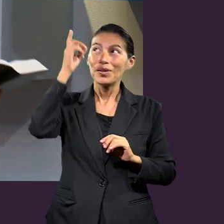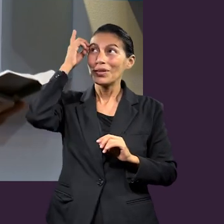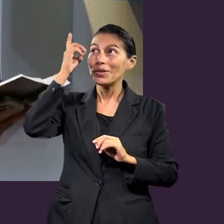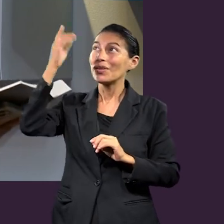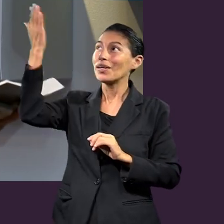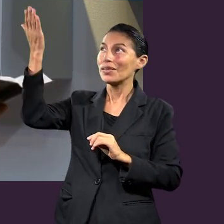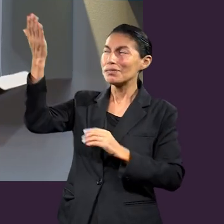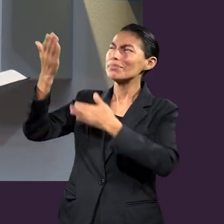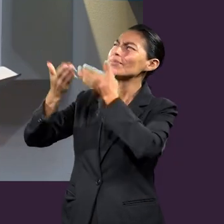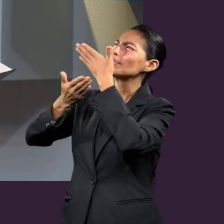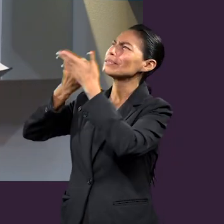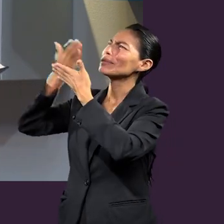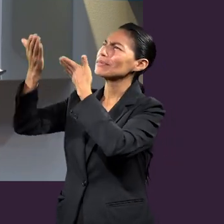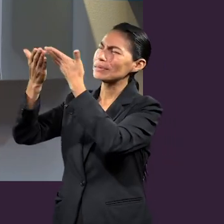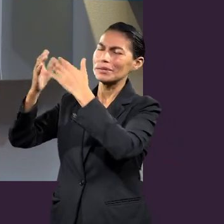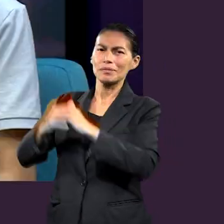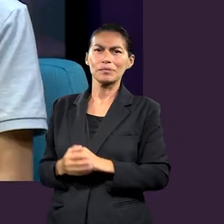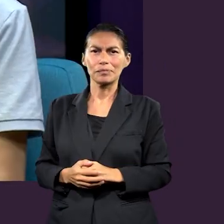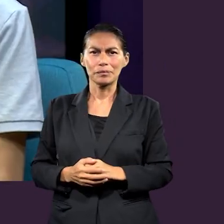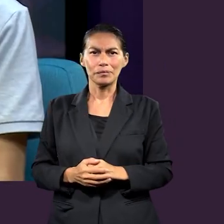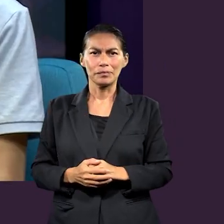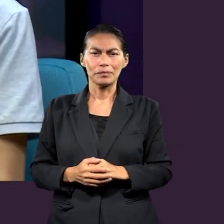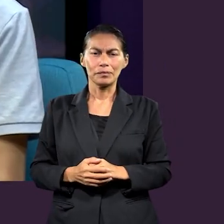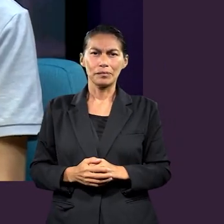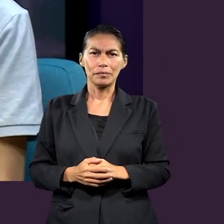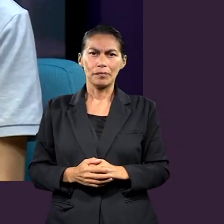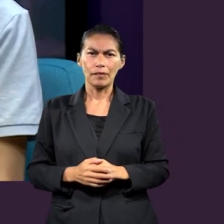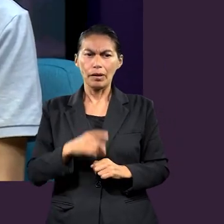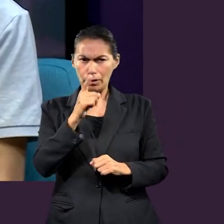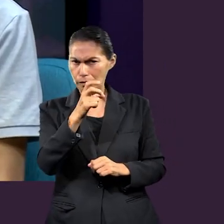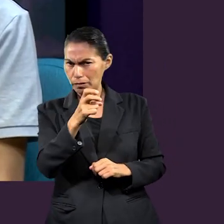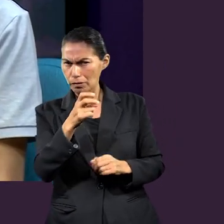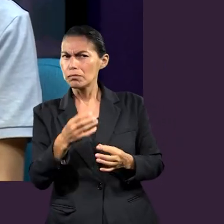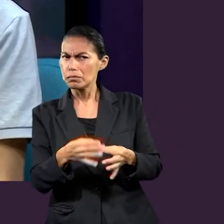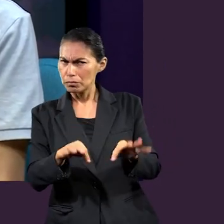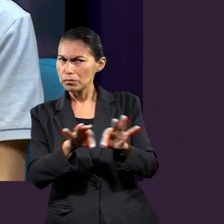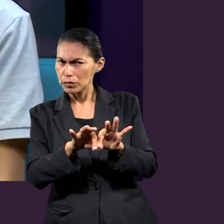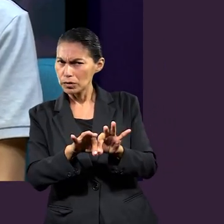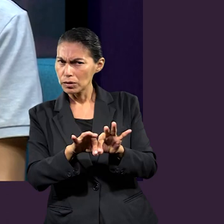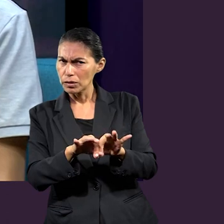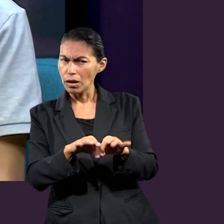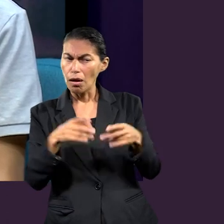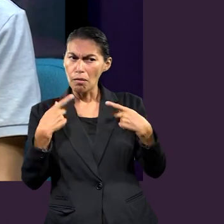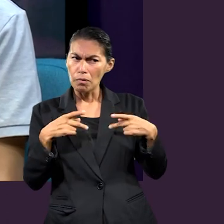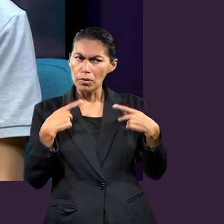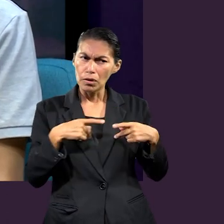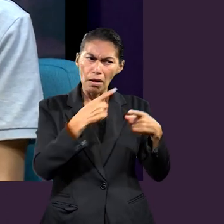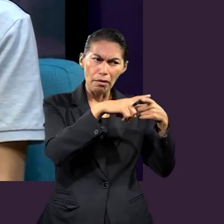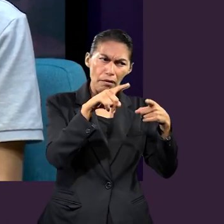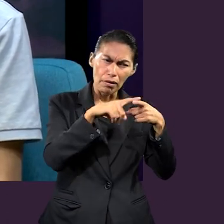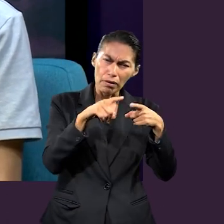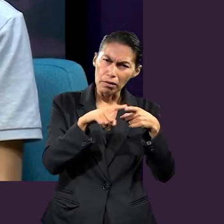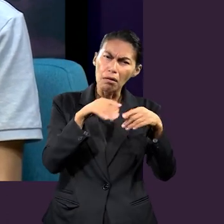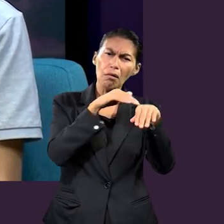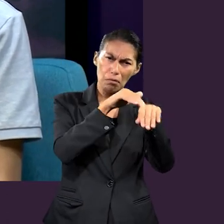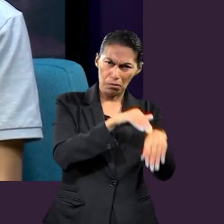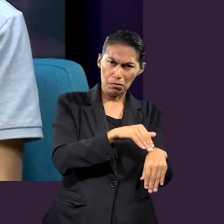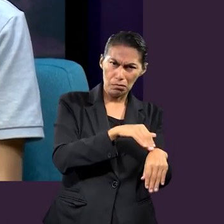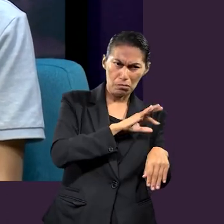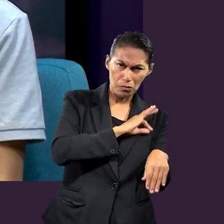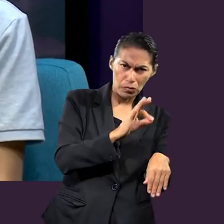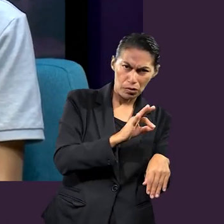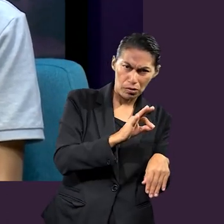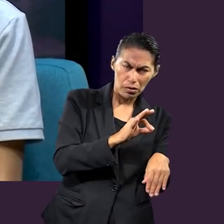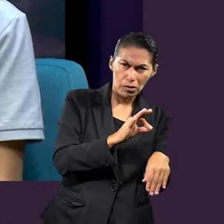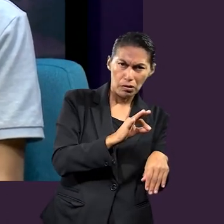para agradar a Dios. ¿Tenías algo? Sí. Me interesa ese detalle porque muchos pueden obedecer o